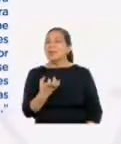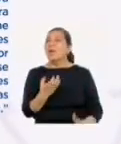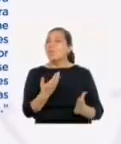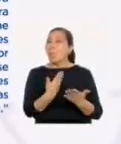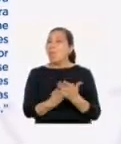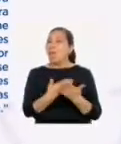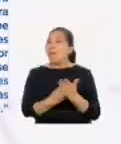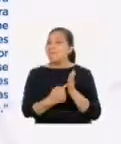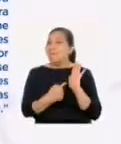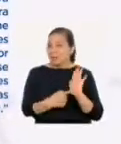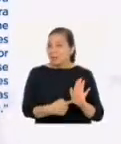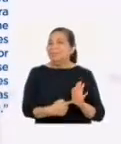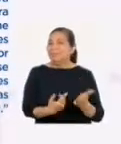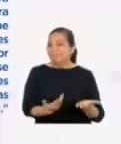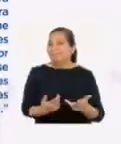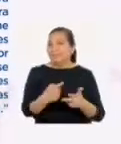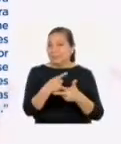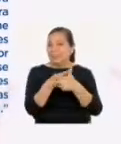Evidencia.